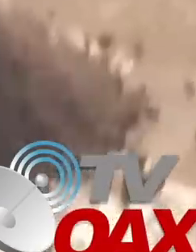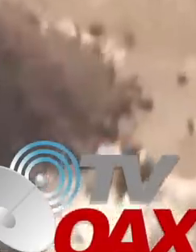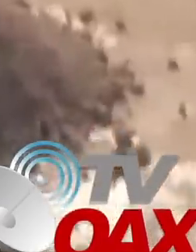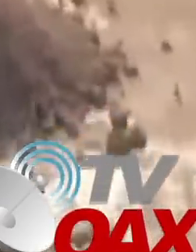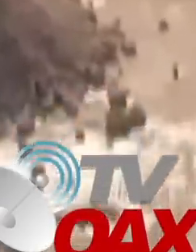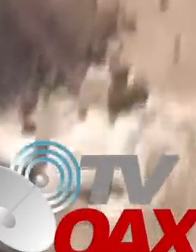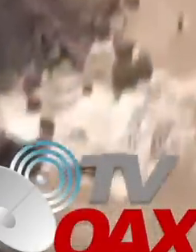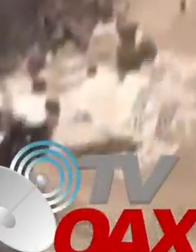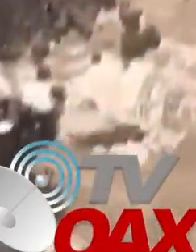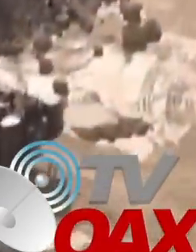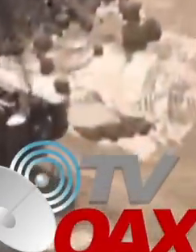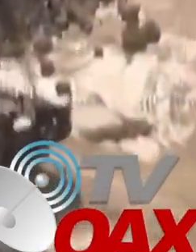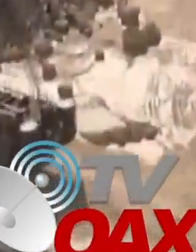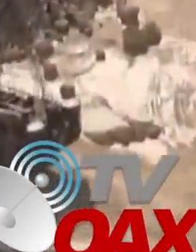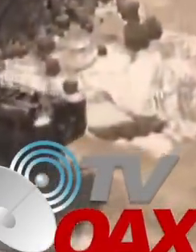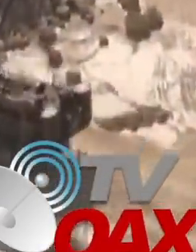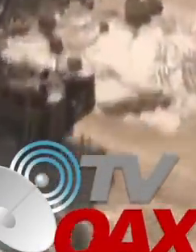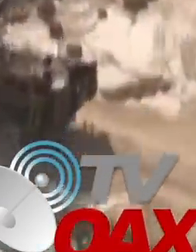embajador,